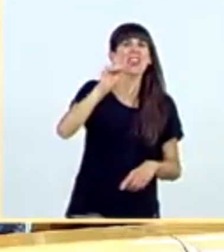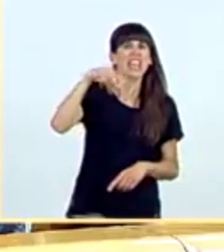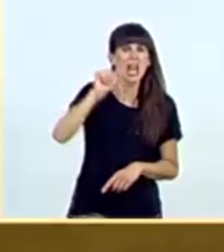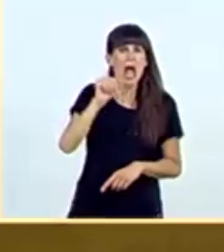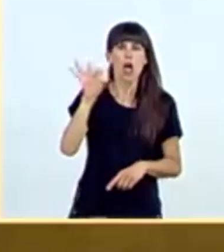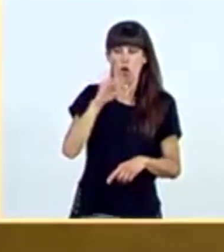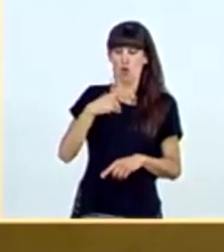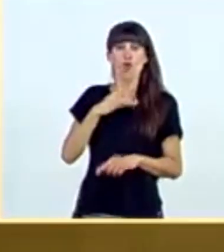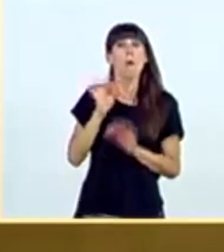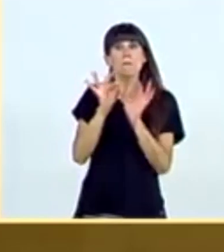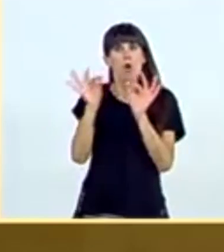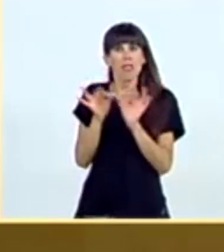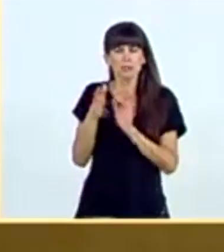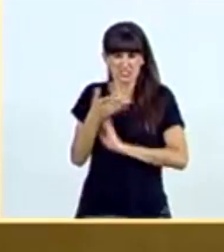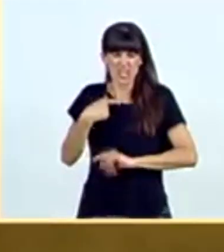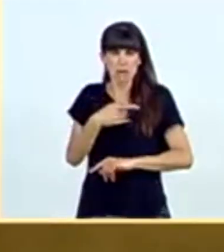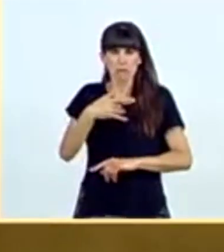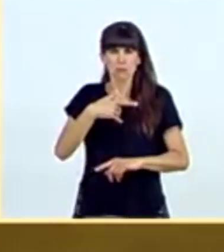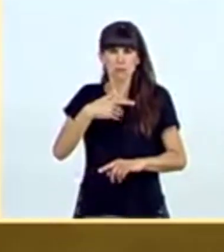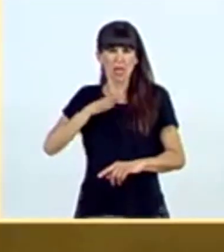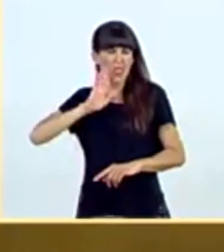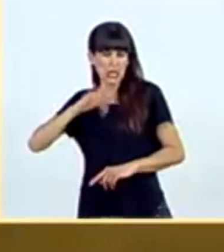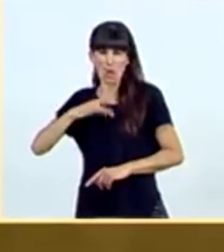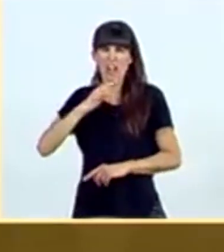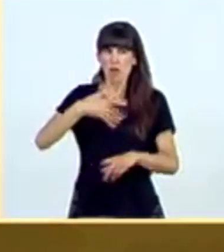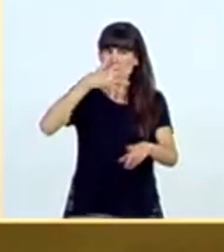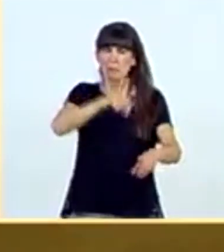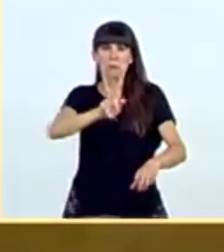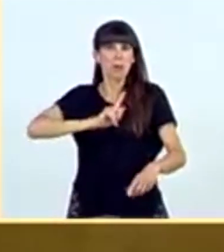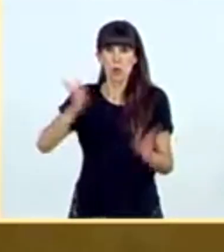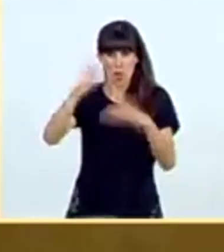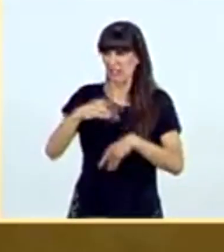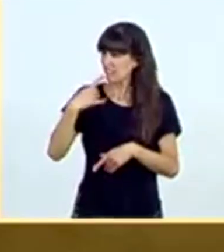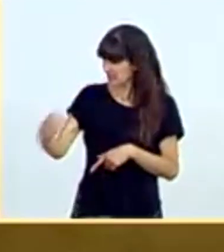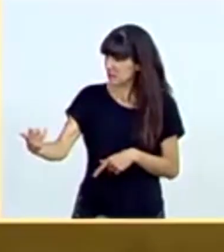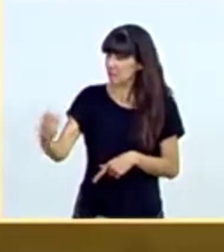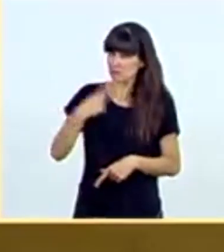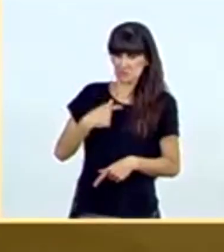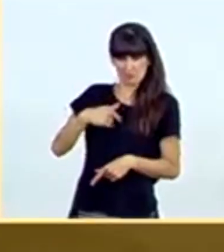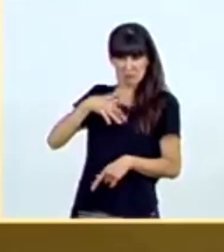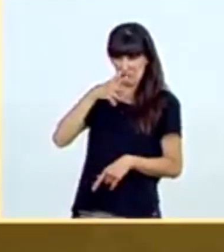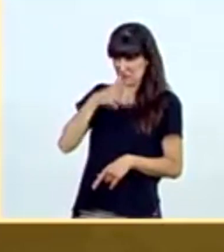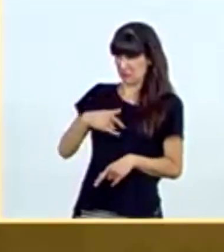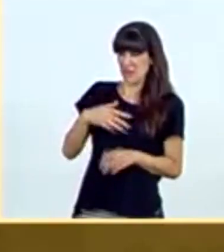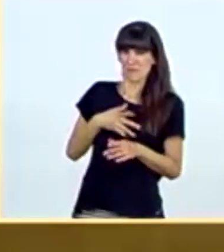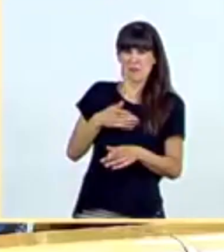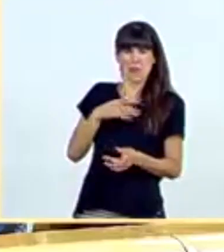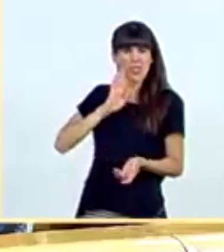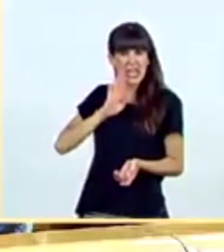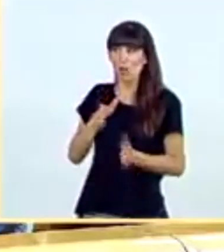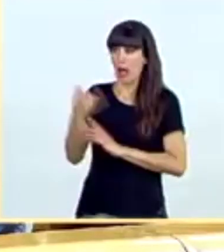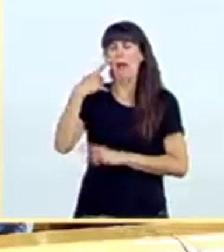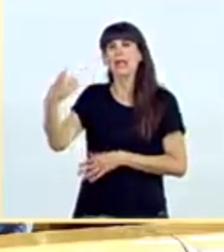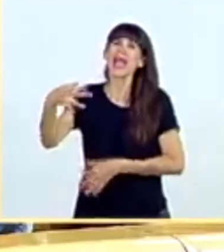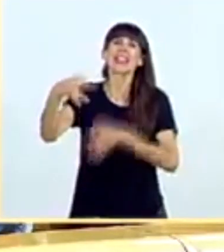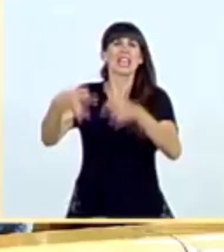delito. Usted aquí me ha acusado de varios delitos, entonces creo que lo razonable es que vaya usted a un tribunal a ver si